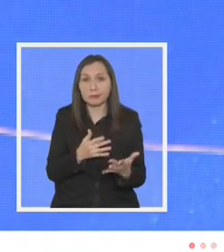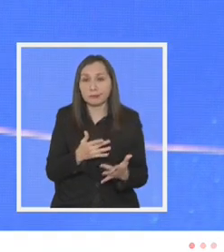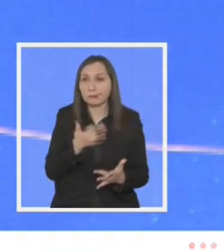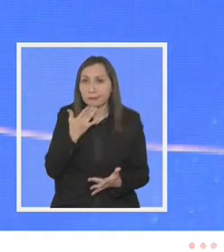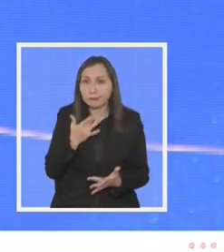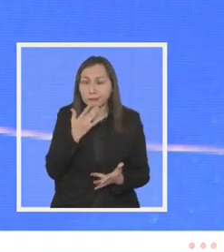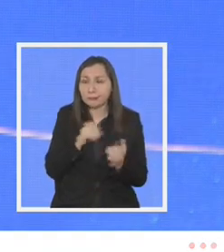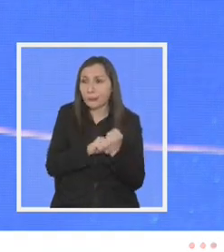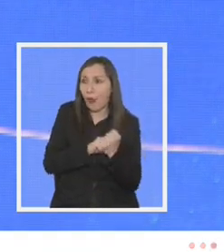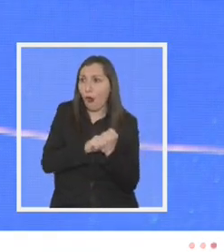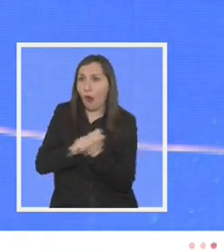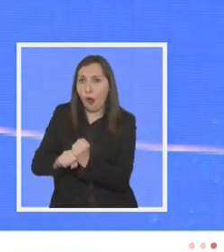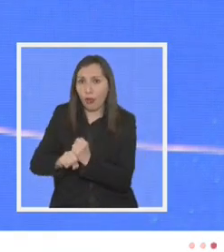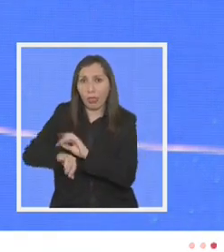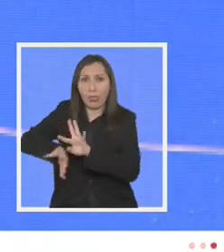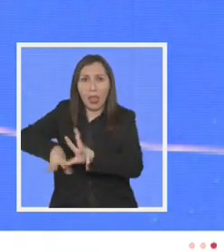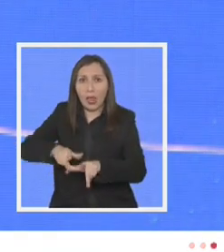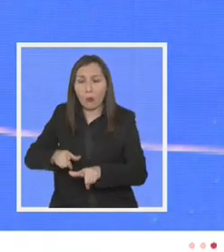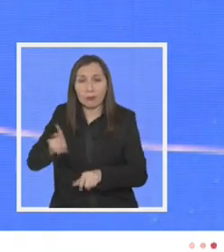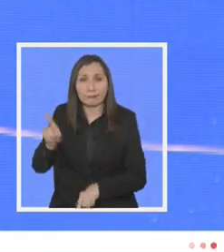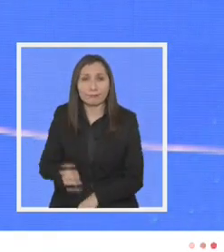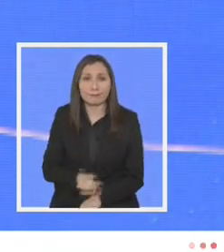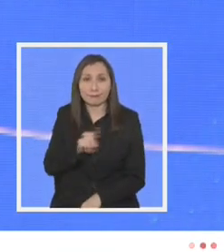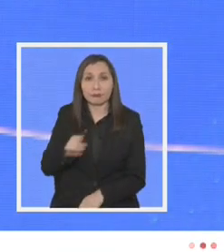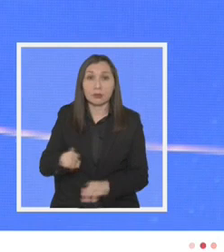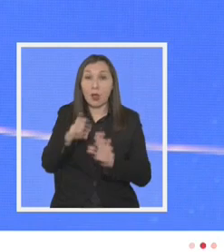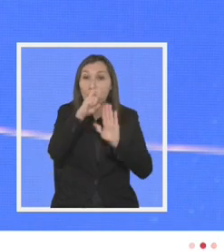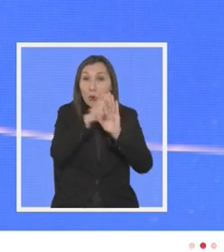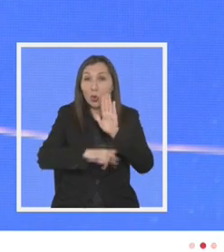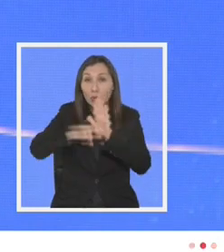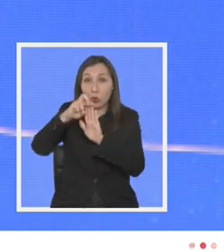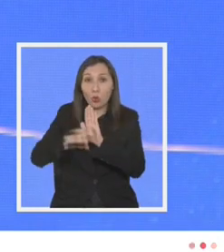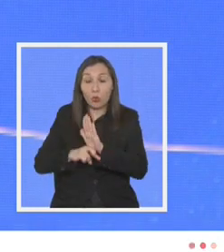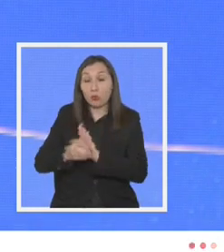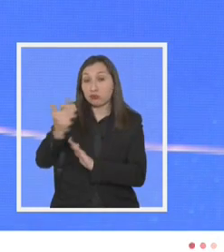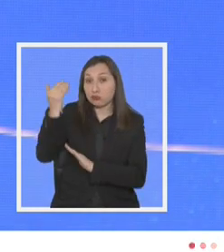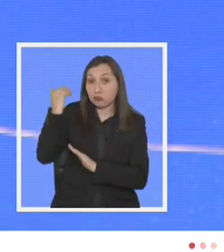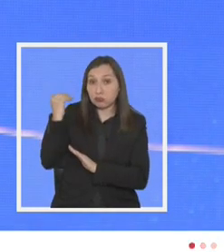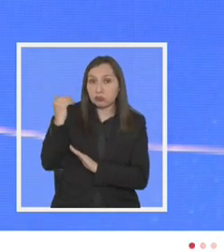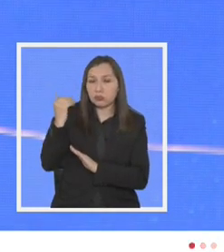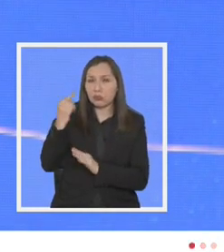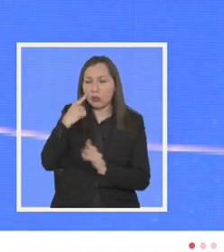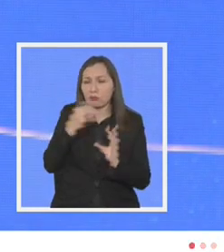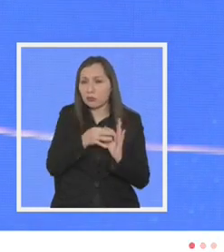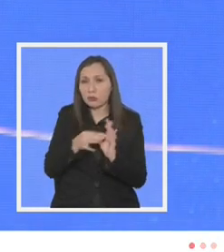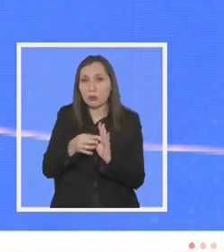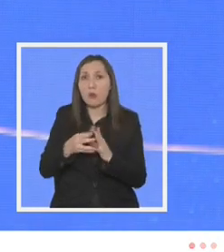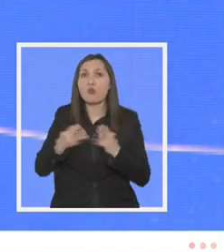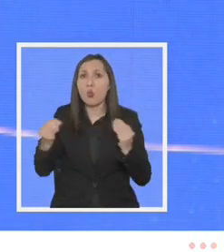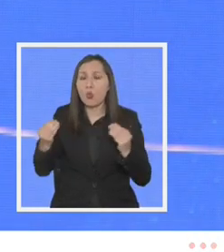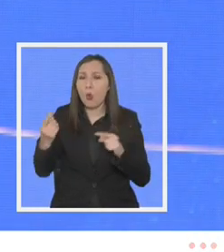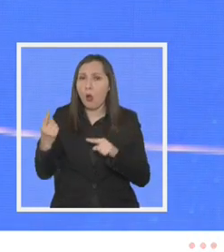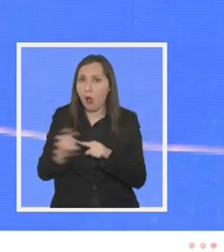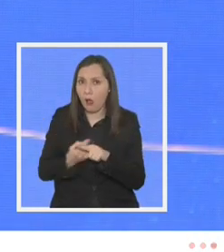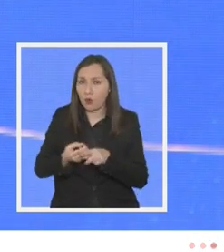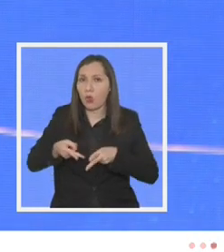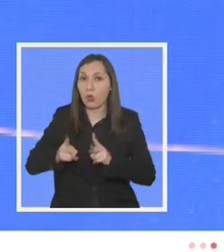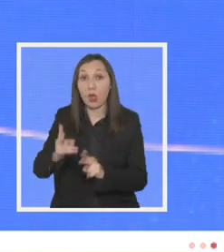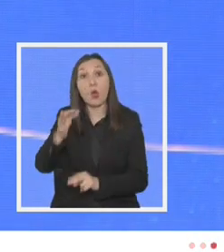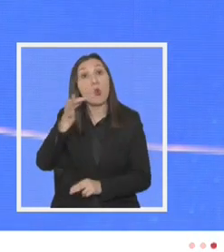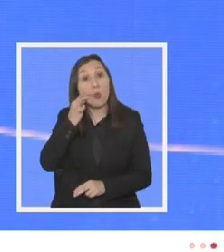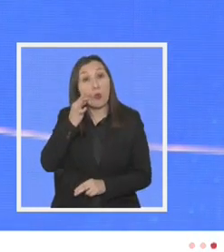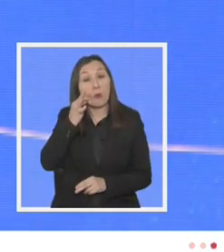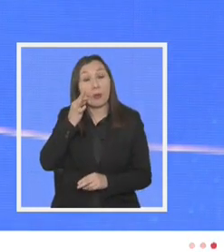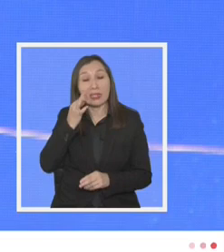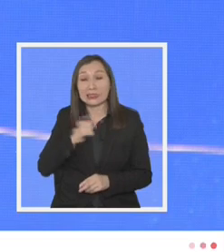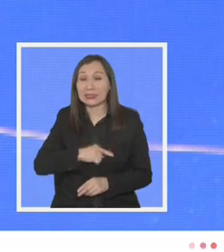el esfuerzo contra los delincuentes protocolos que en algunas ocasiones derivaron en abusos a los derechos humanos y